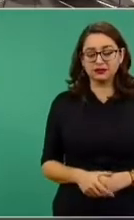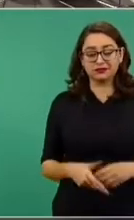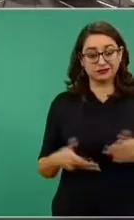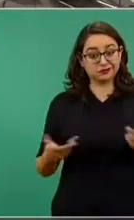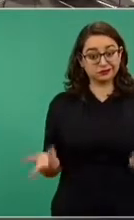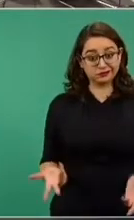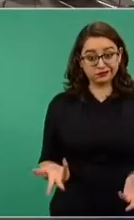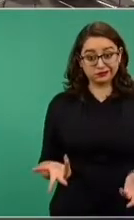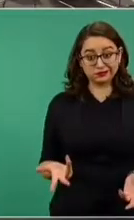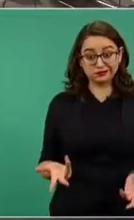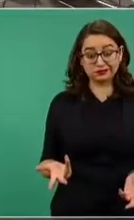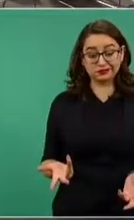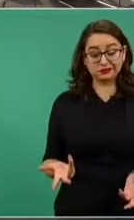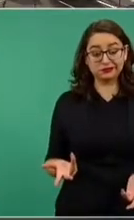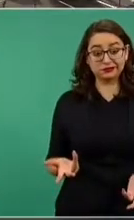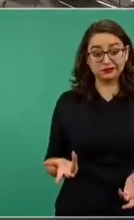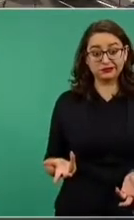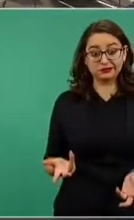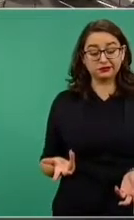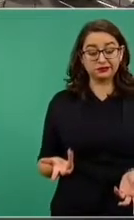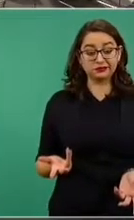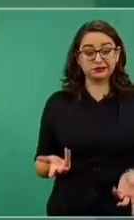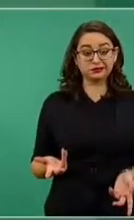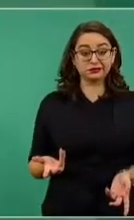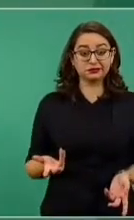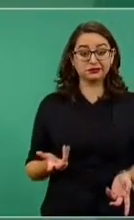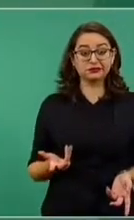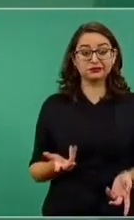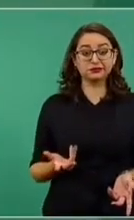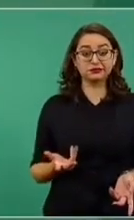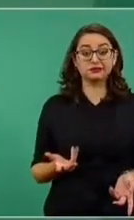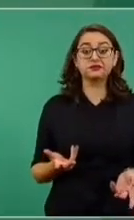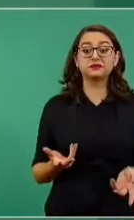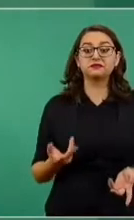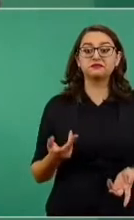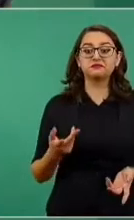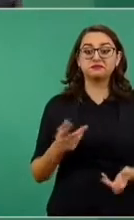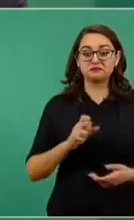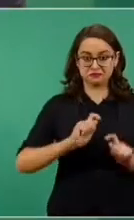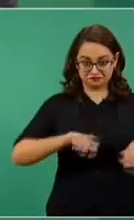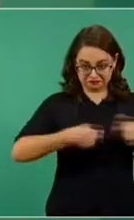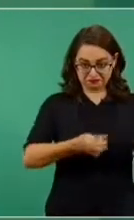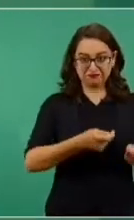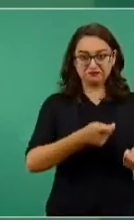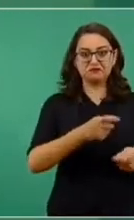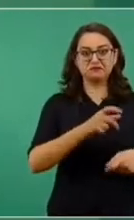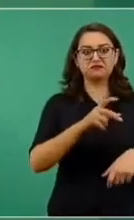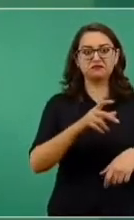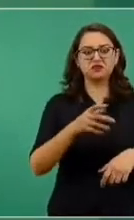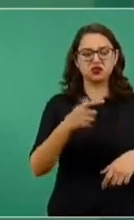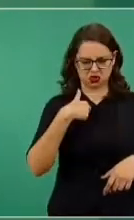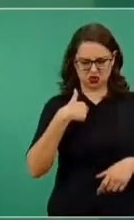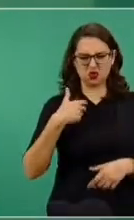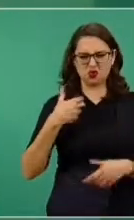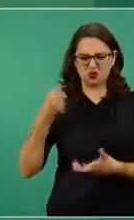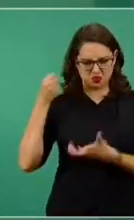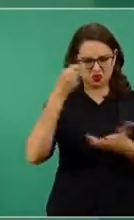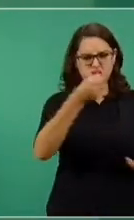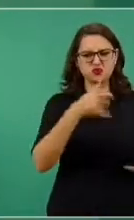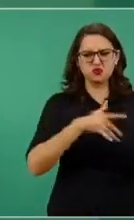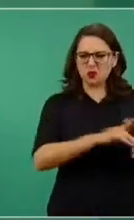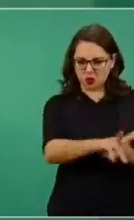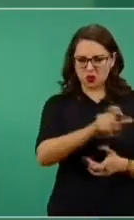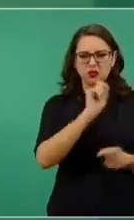Encima de eso, para que te animes a recibir la concesión, te doy dinero del presupuesto,